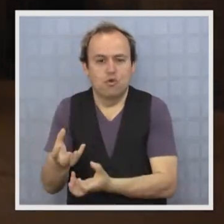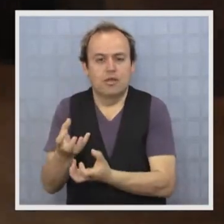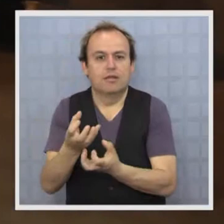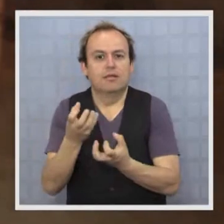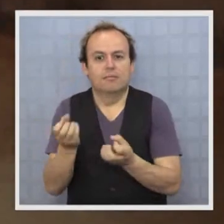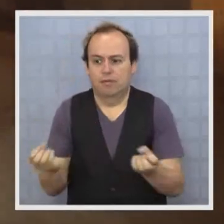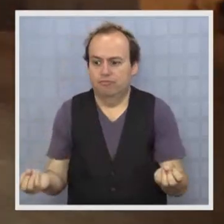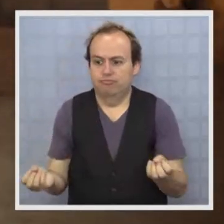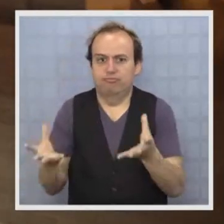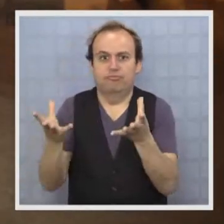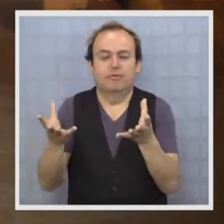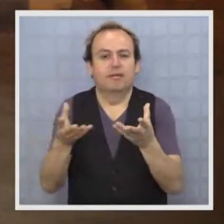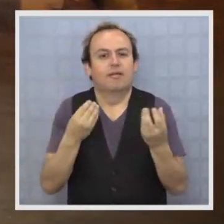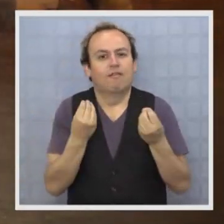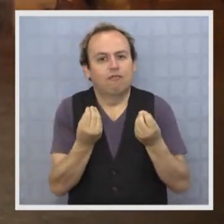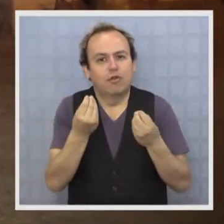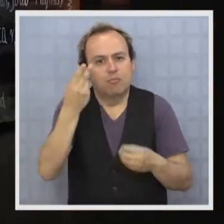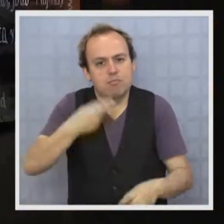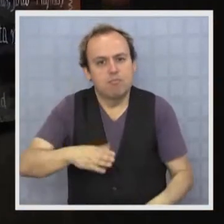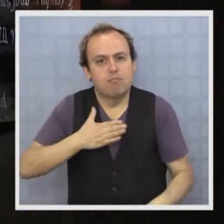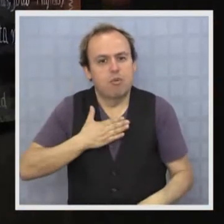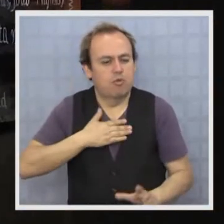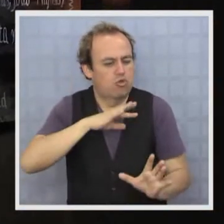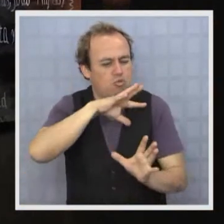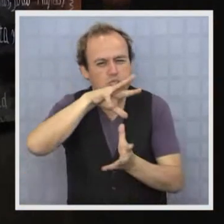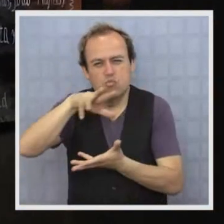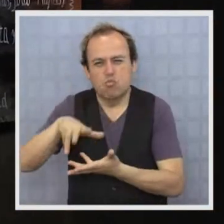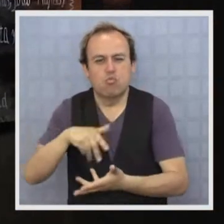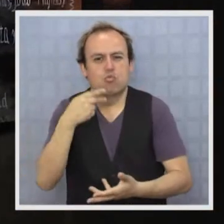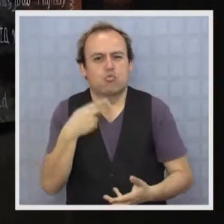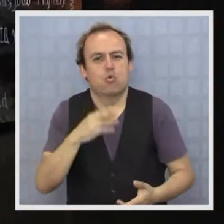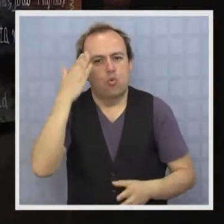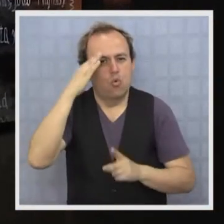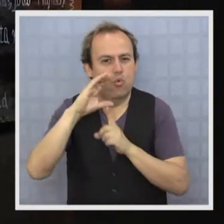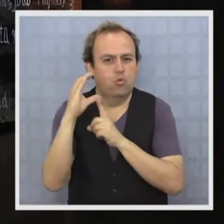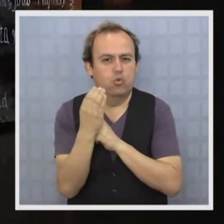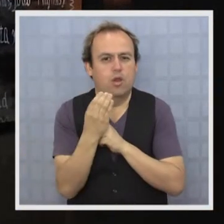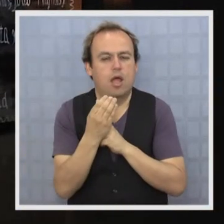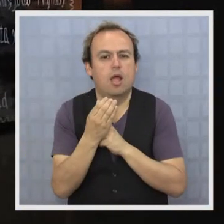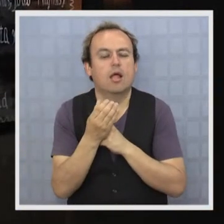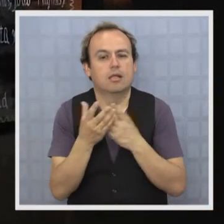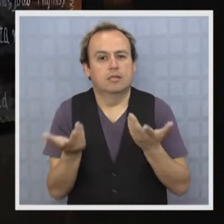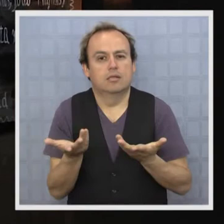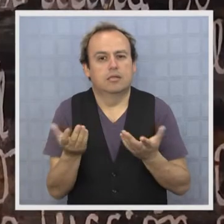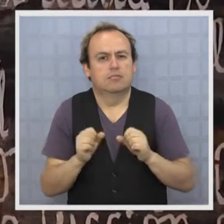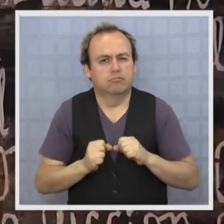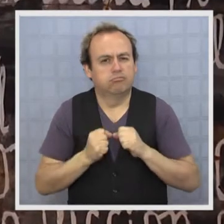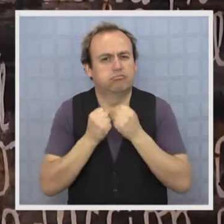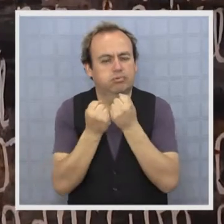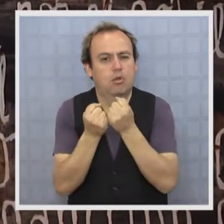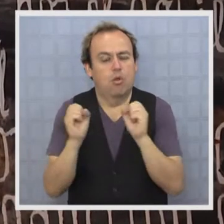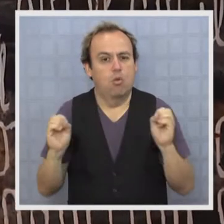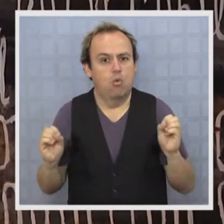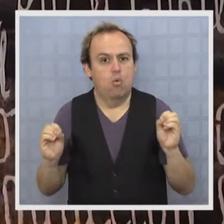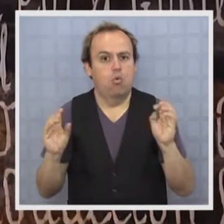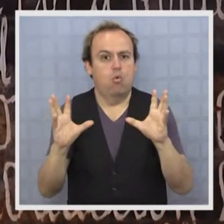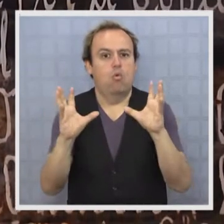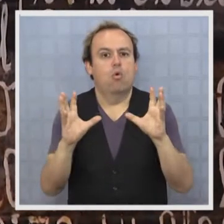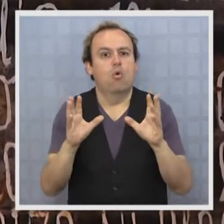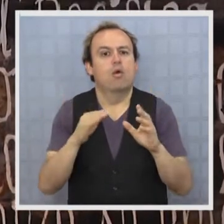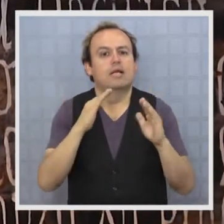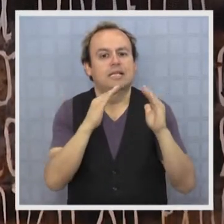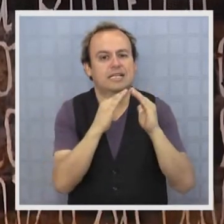un patrimonio de la humanidad. La capacidad de carga de estos equipos permitió además dotar de iluminación a la casa del